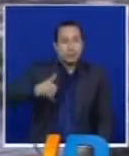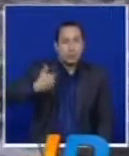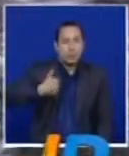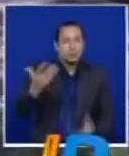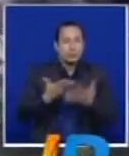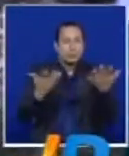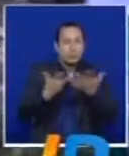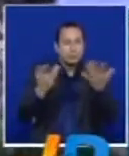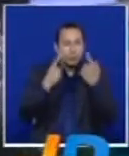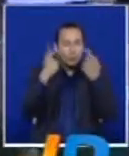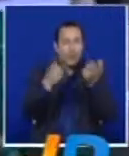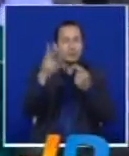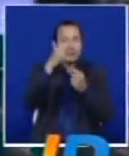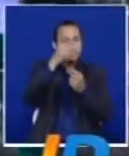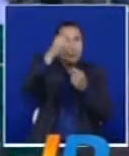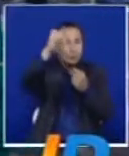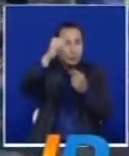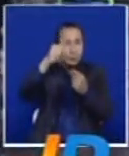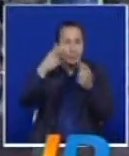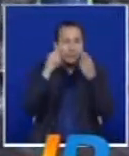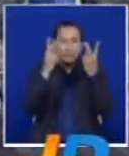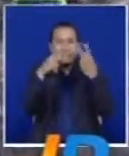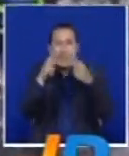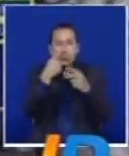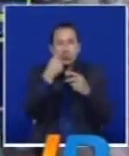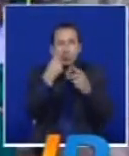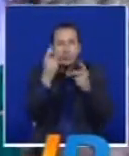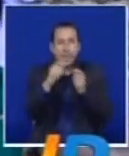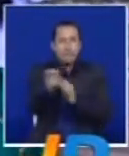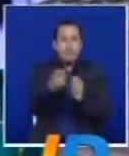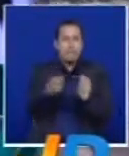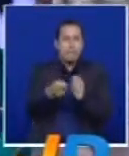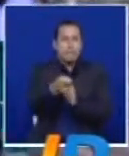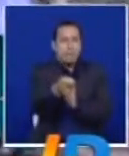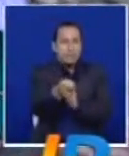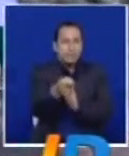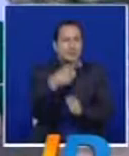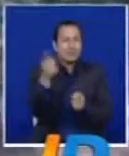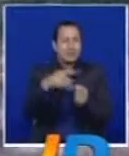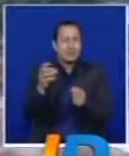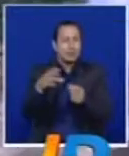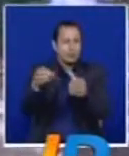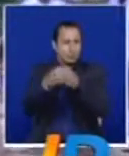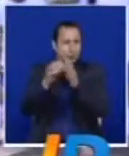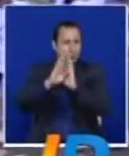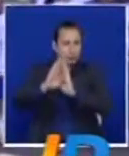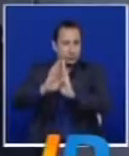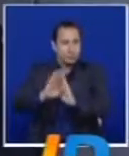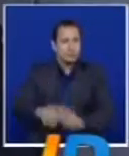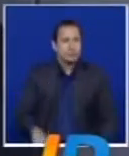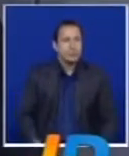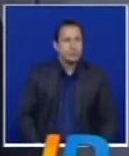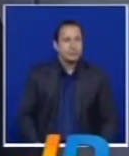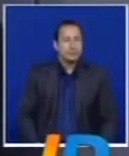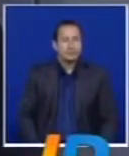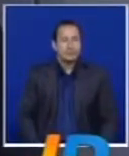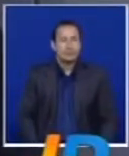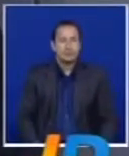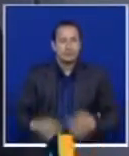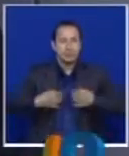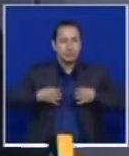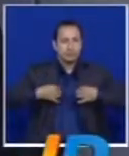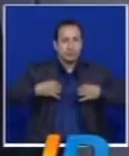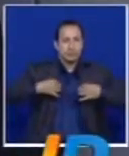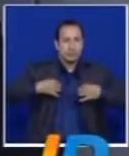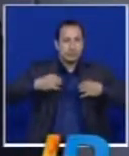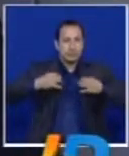para apreciar una exhibición de esgrima realizada por los deportistas de la Selección Valle y el Club Les Crimes de este deporte. Y con la gala